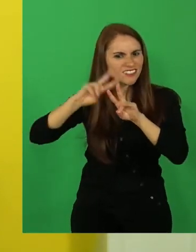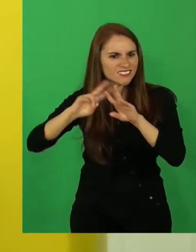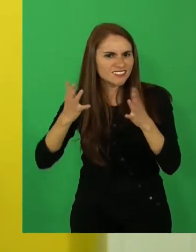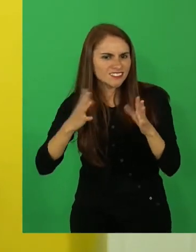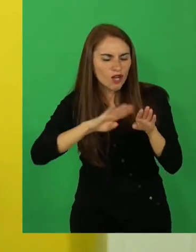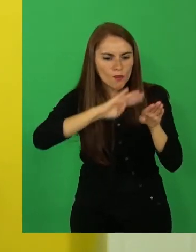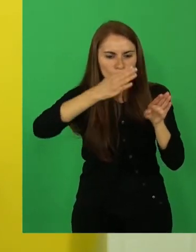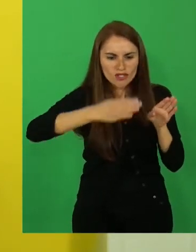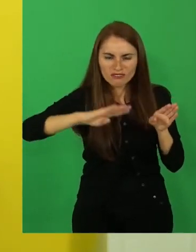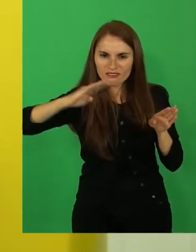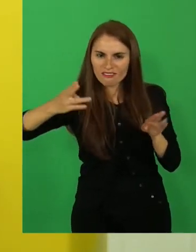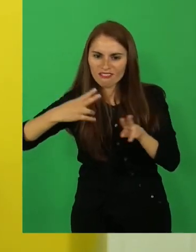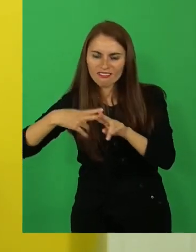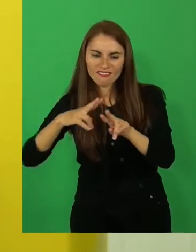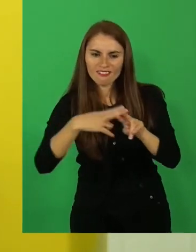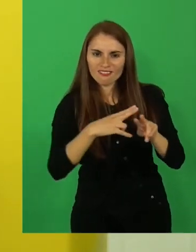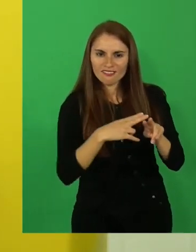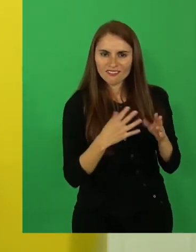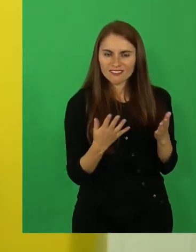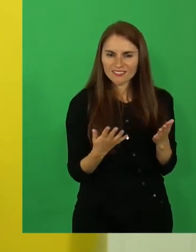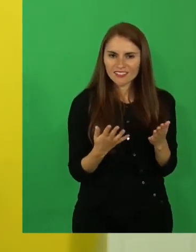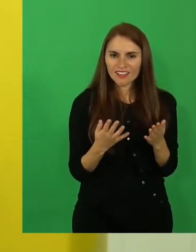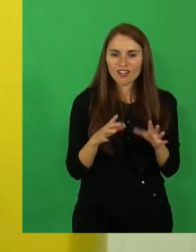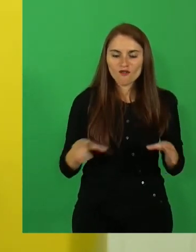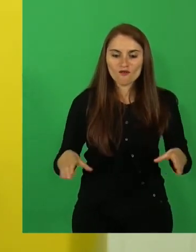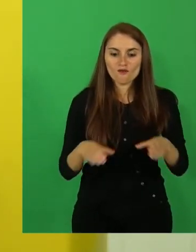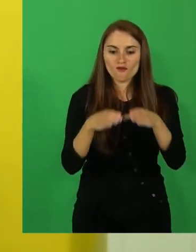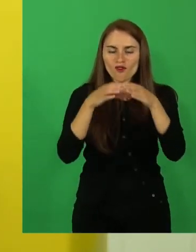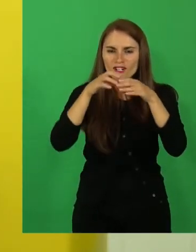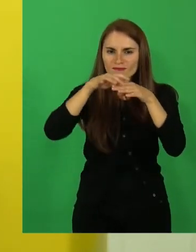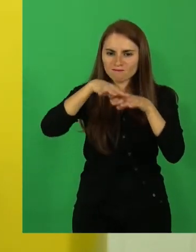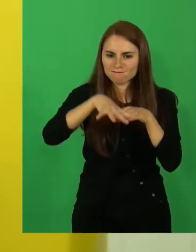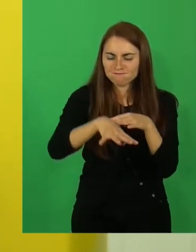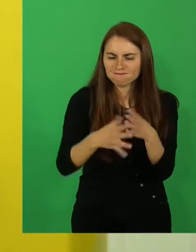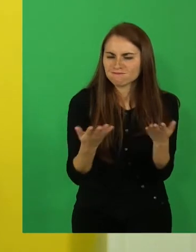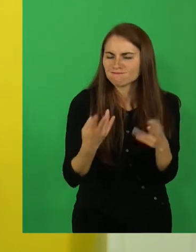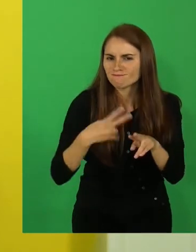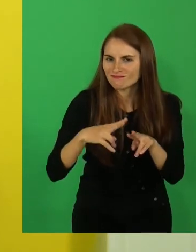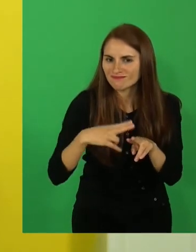montañas y los volcanes.